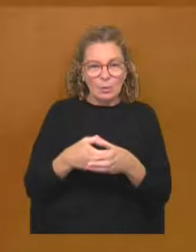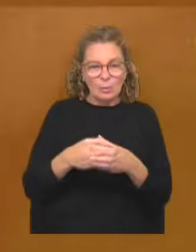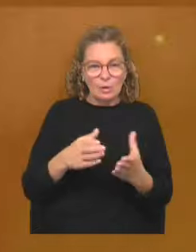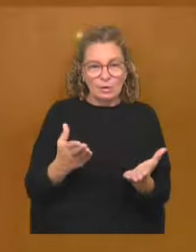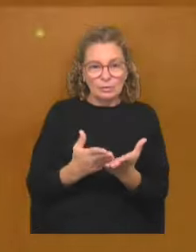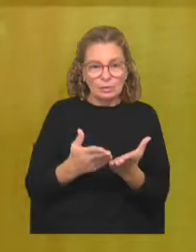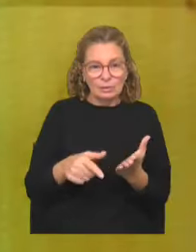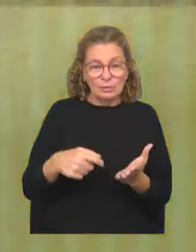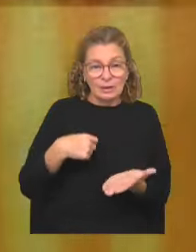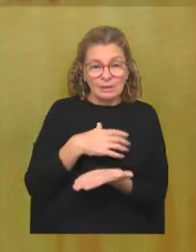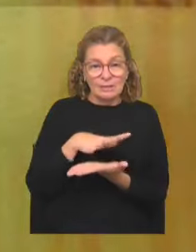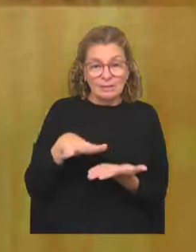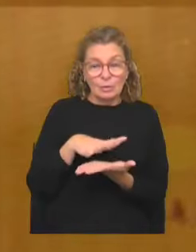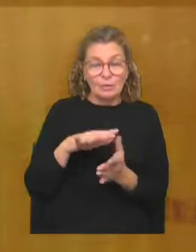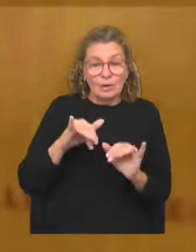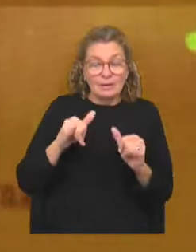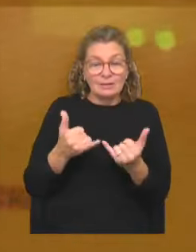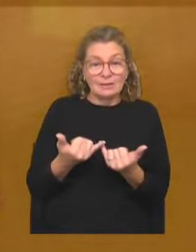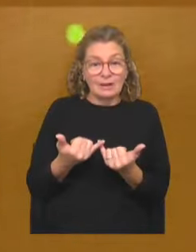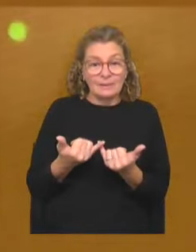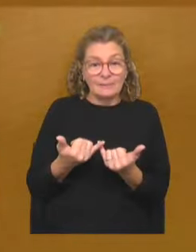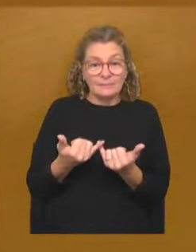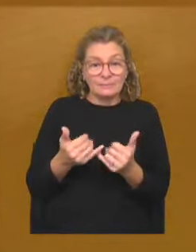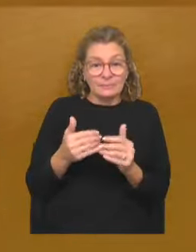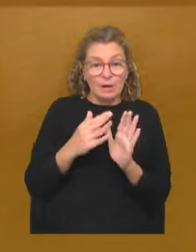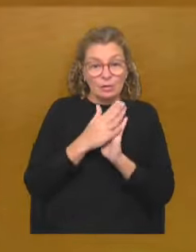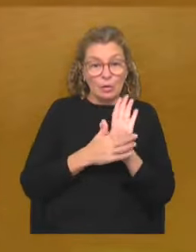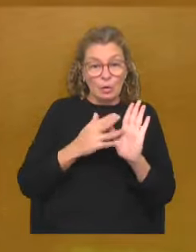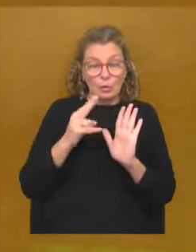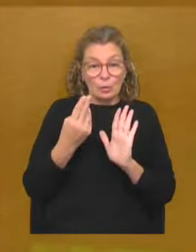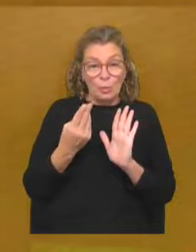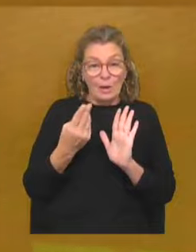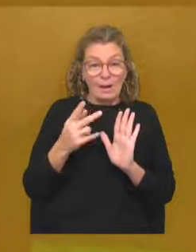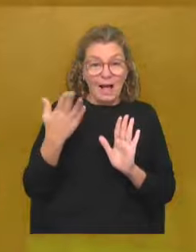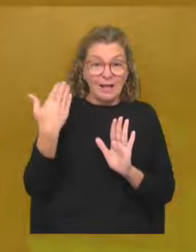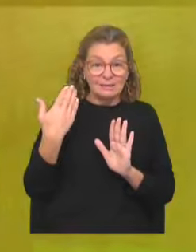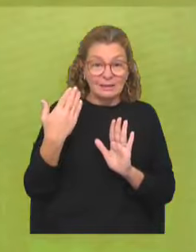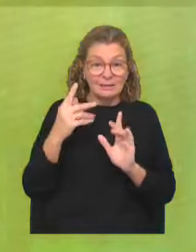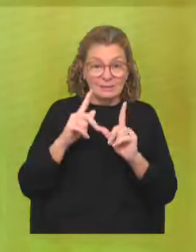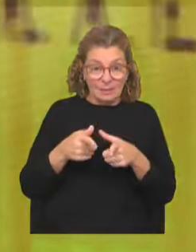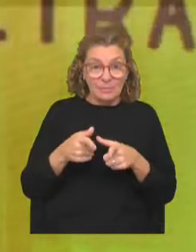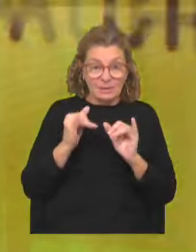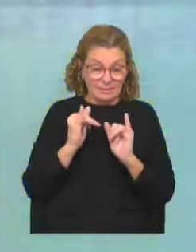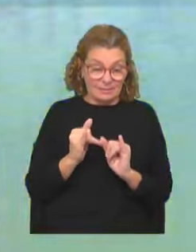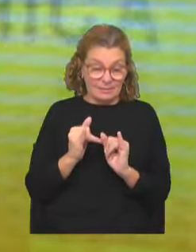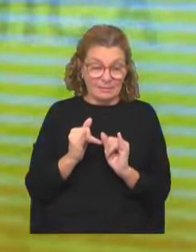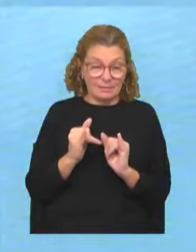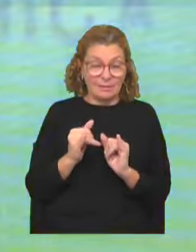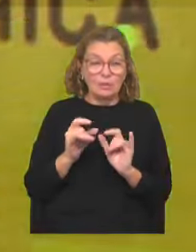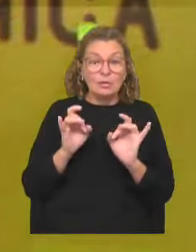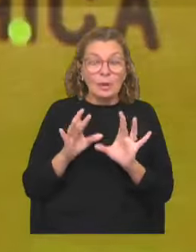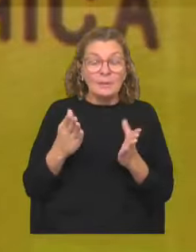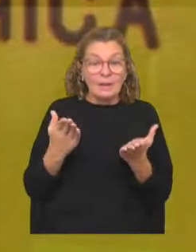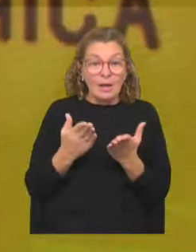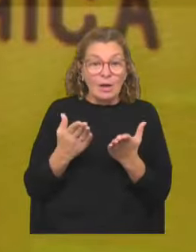Una situación que en el resto del país, en otros tiempos, también se daba. Solo que